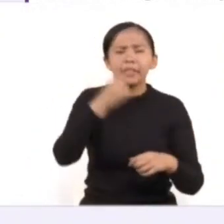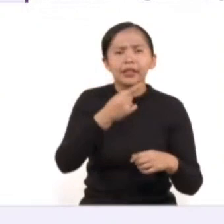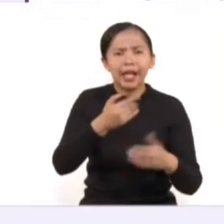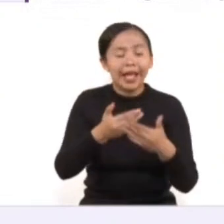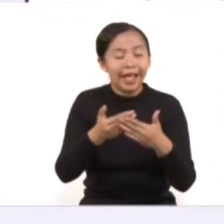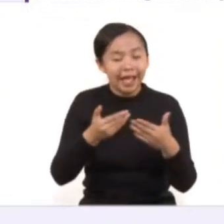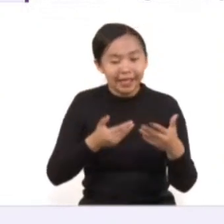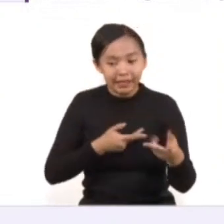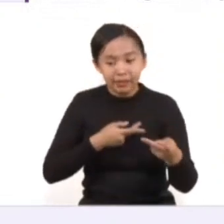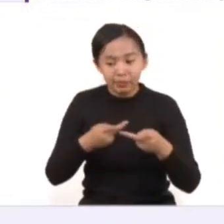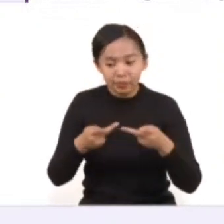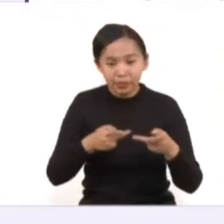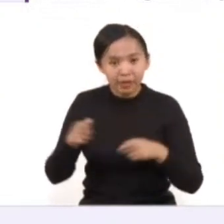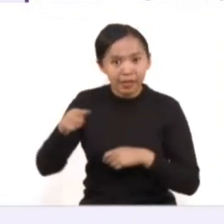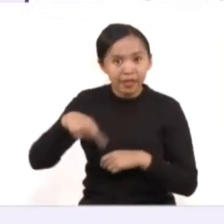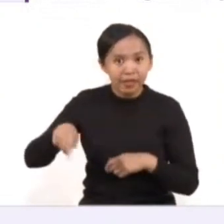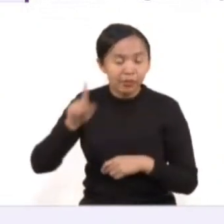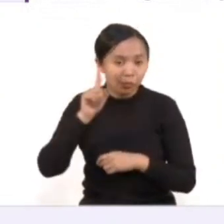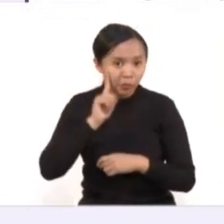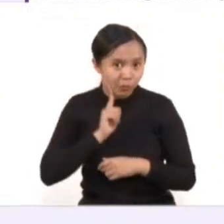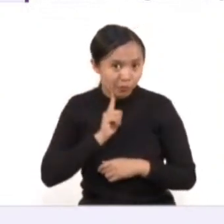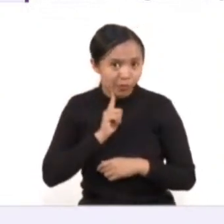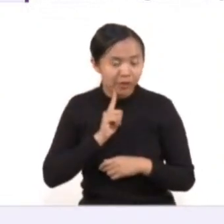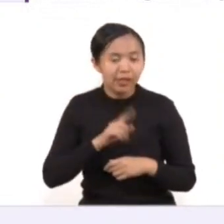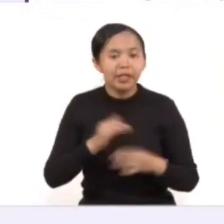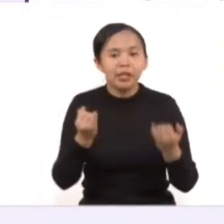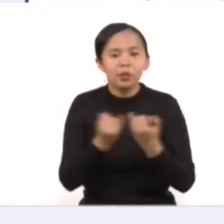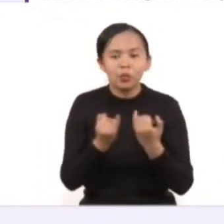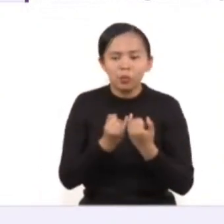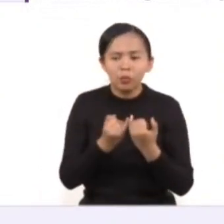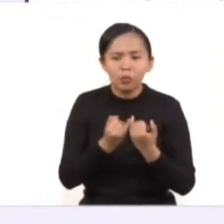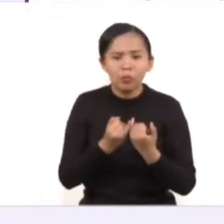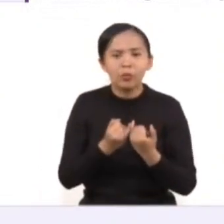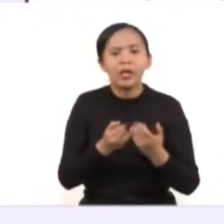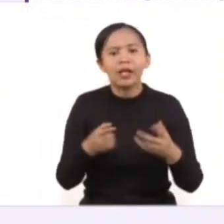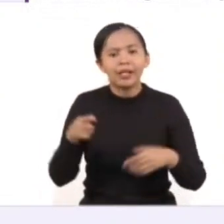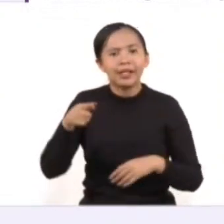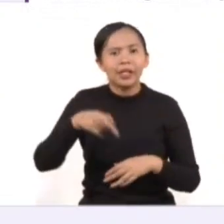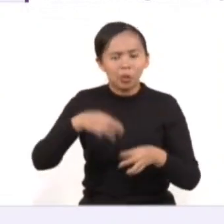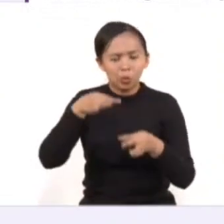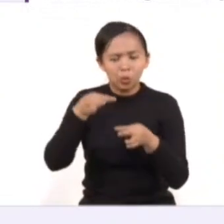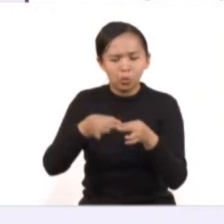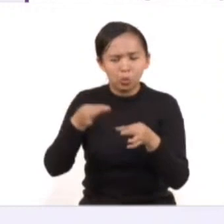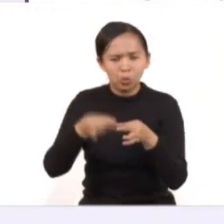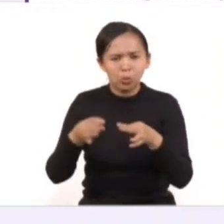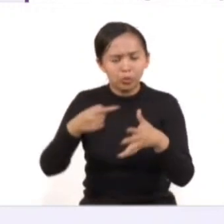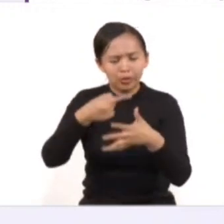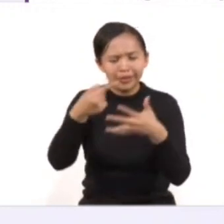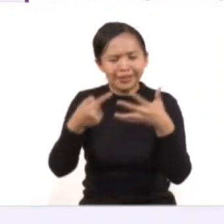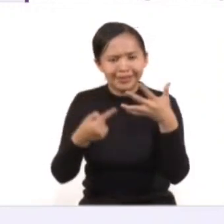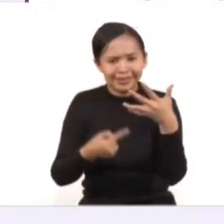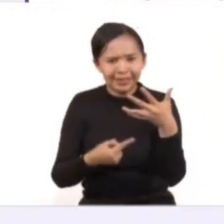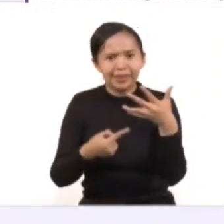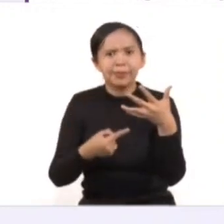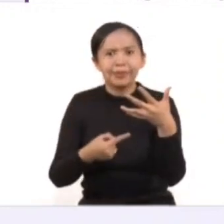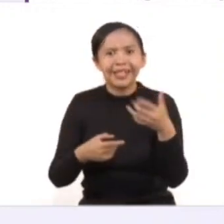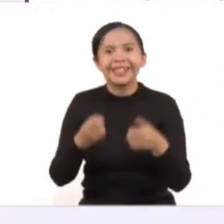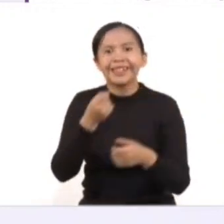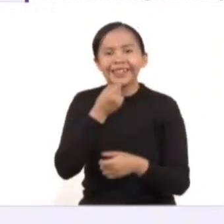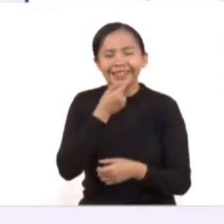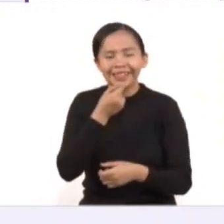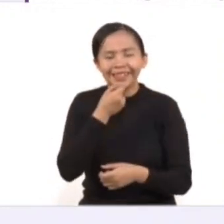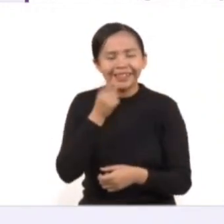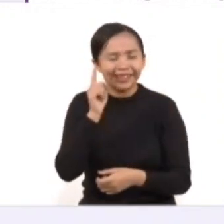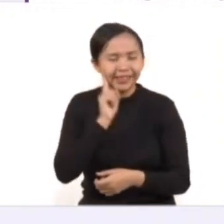dedicada al cumplimiento y al seguimiento de las medidas a favor de las mujeres, de las niñas, los